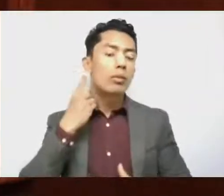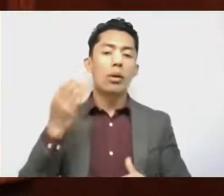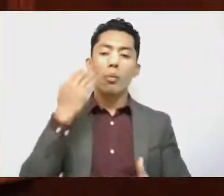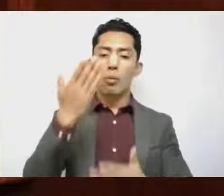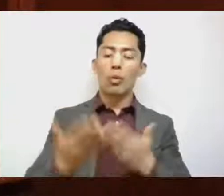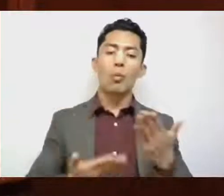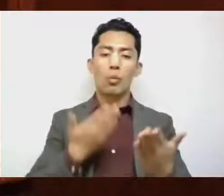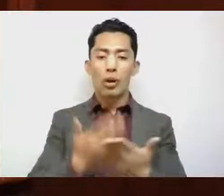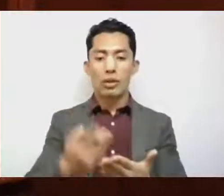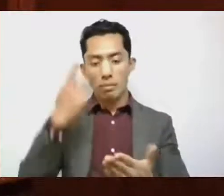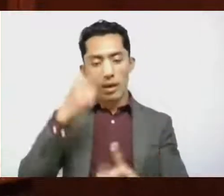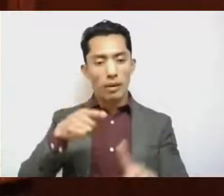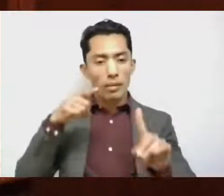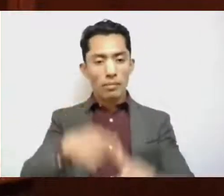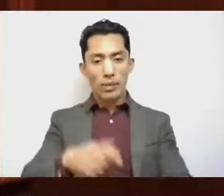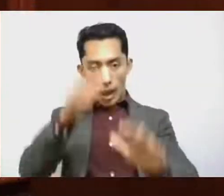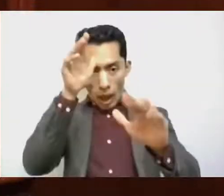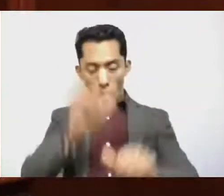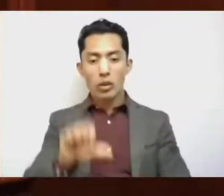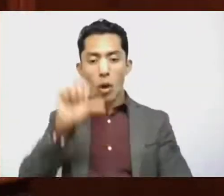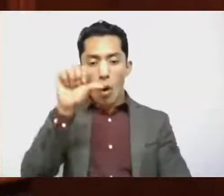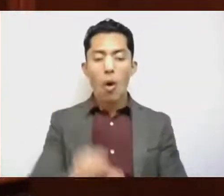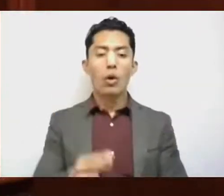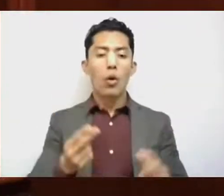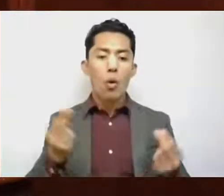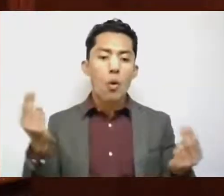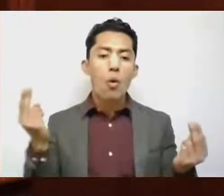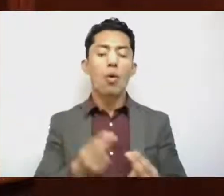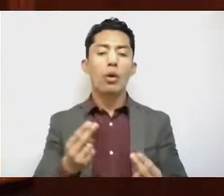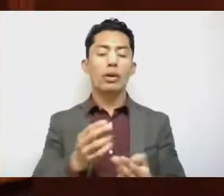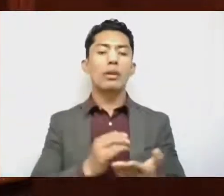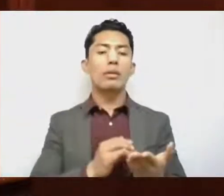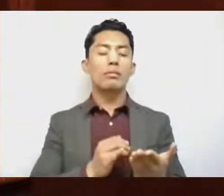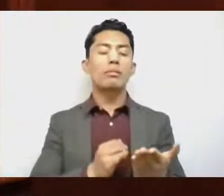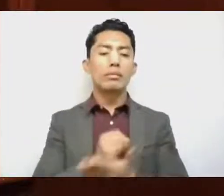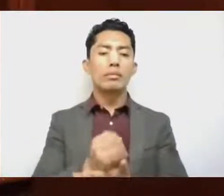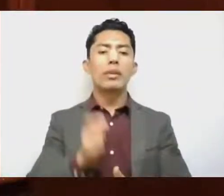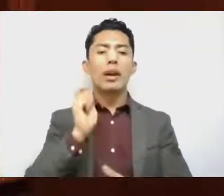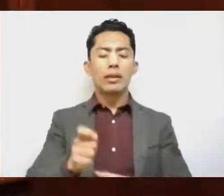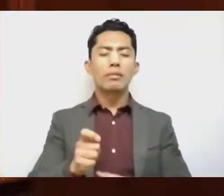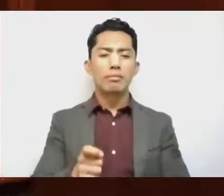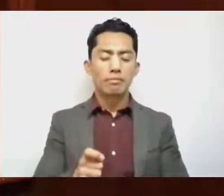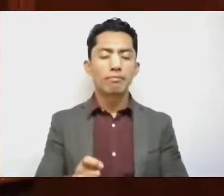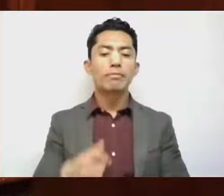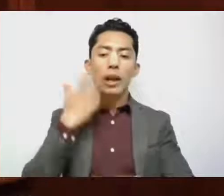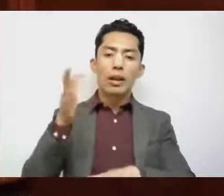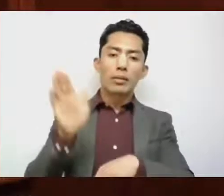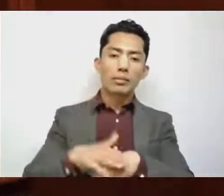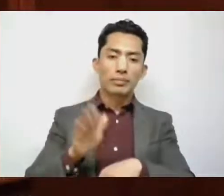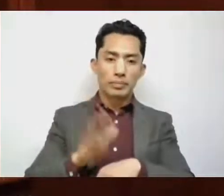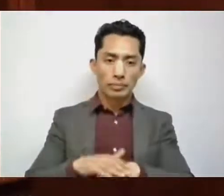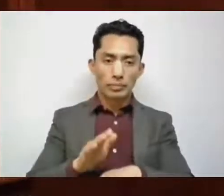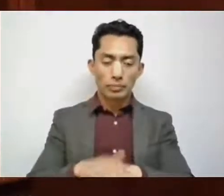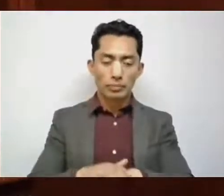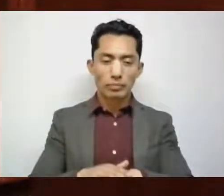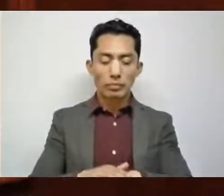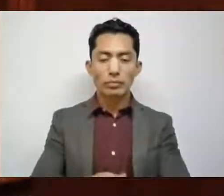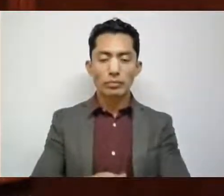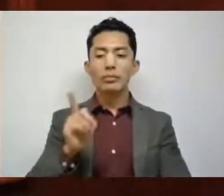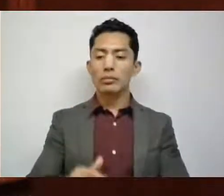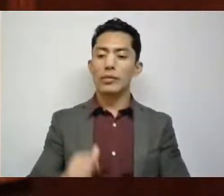de punto de acuerdo de urgente y obvia resolución, mediante el cual se exhorta a las